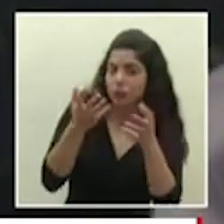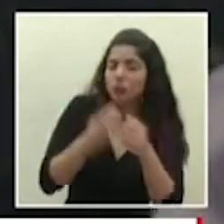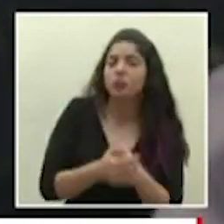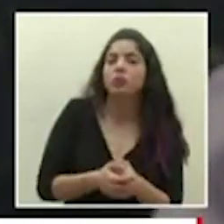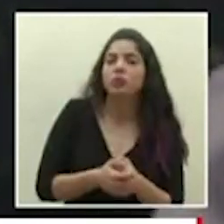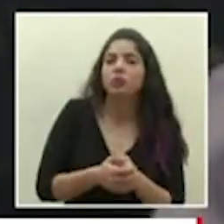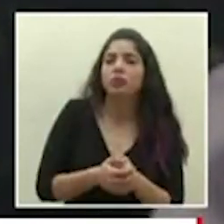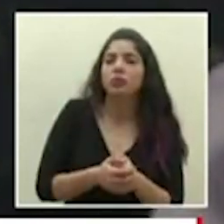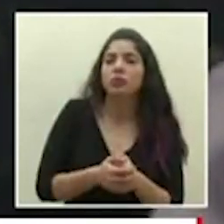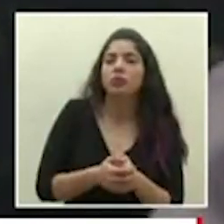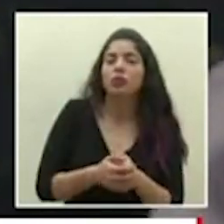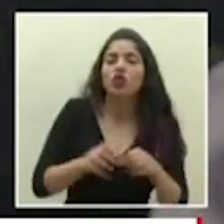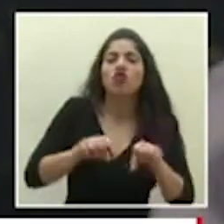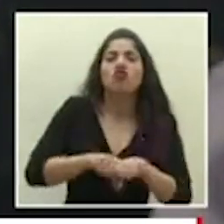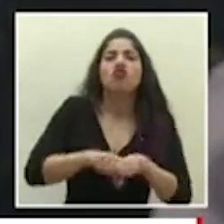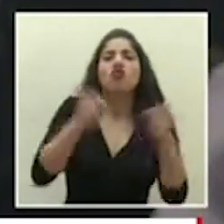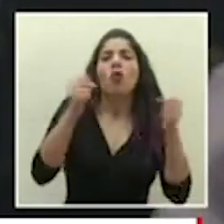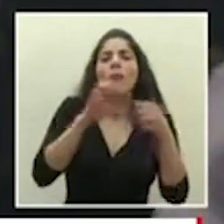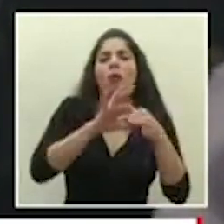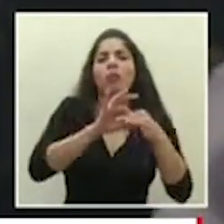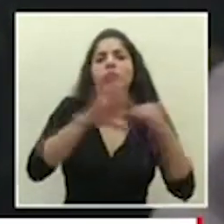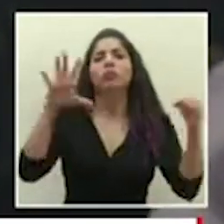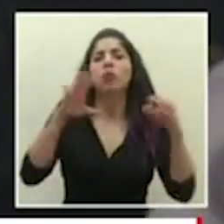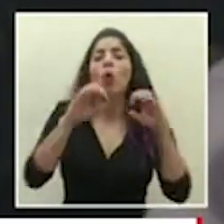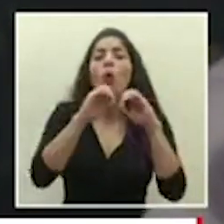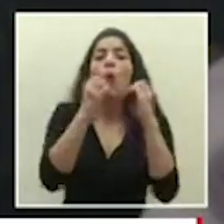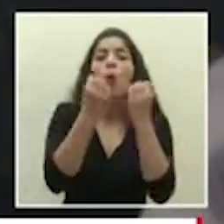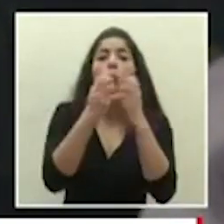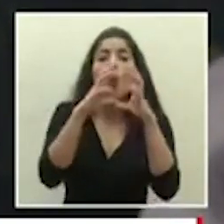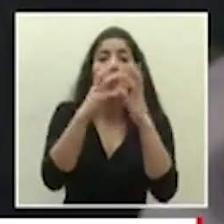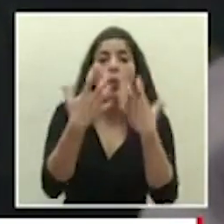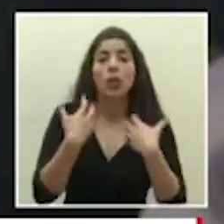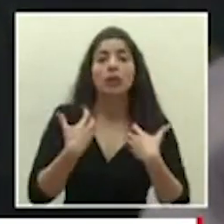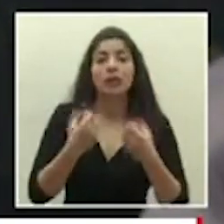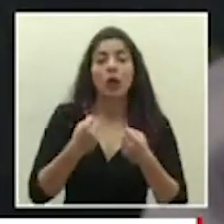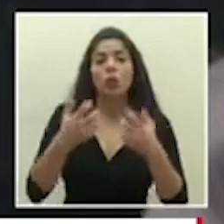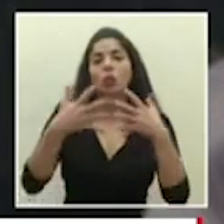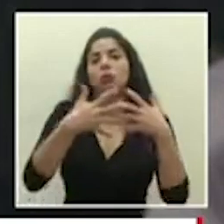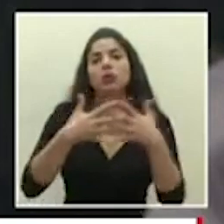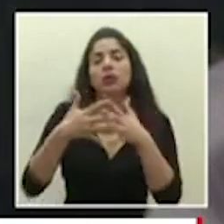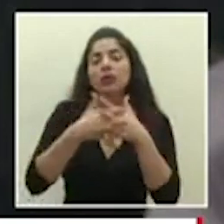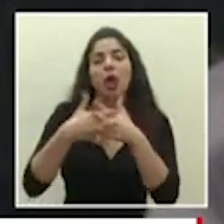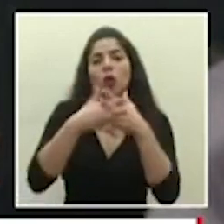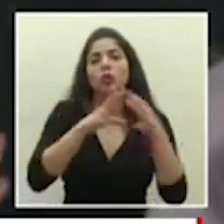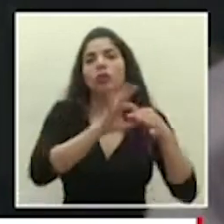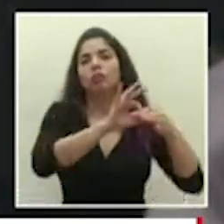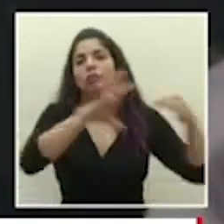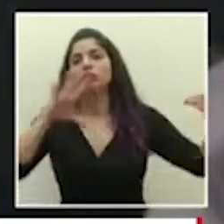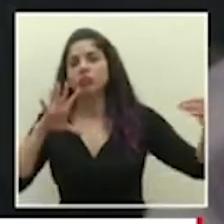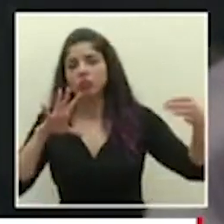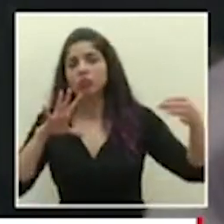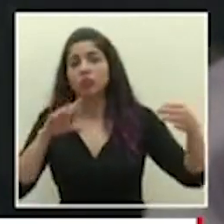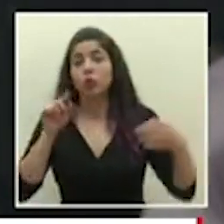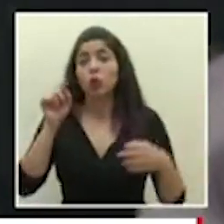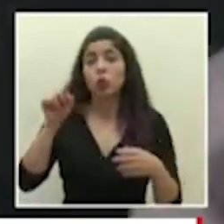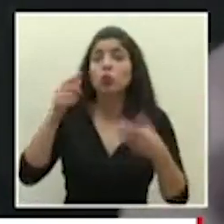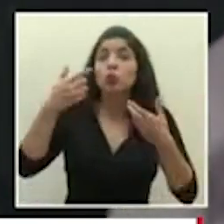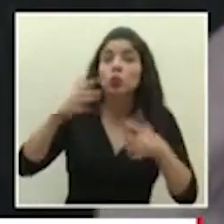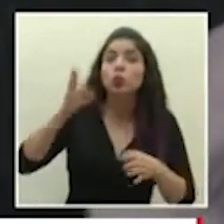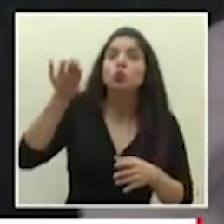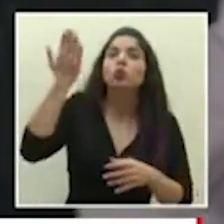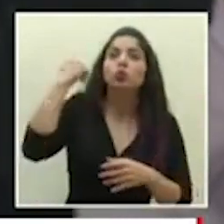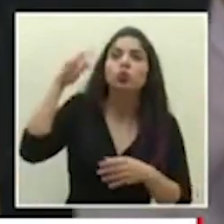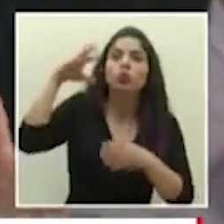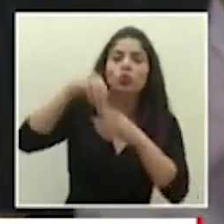que rompe todo nexo con la organización mundial de la salud usted que estuvo en washington y